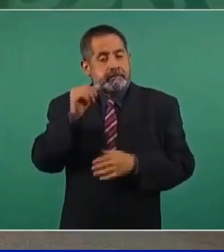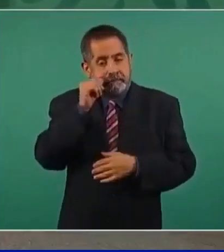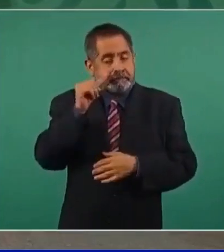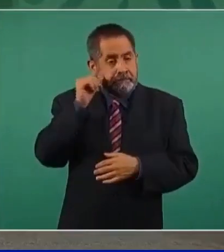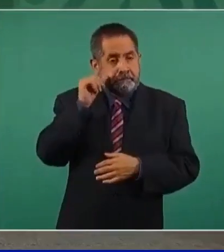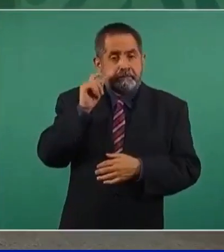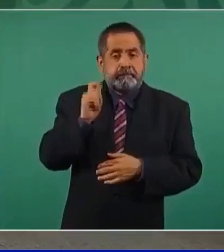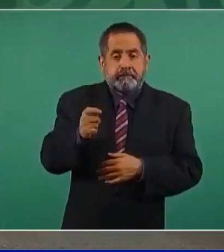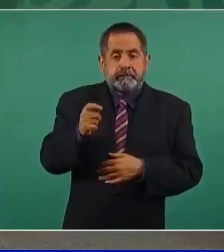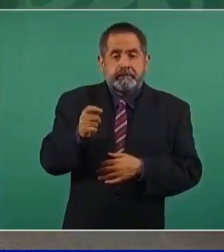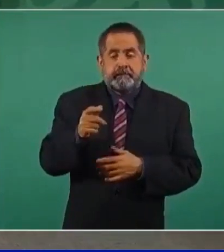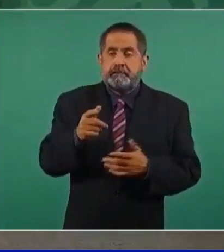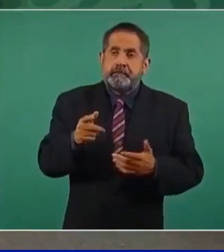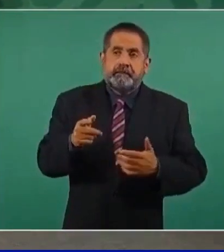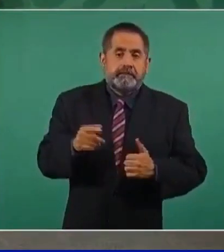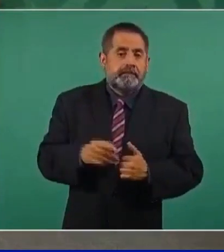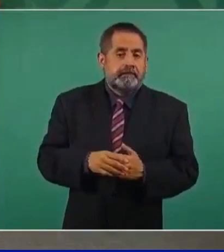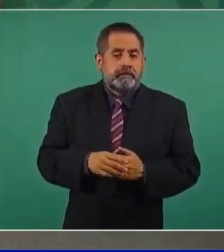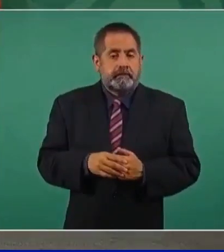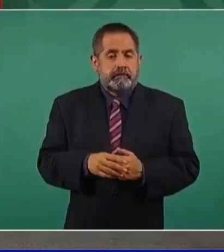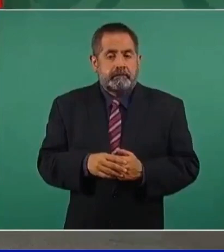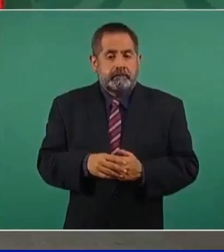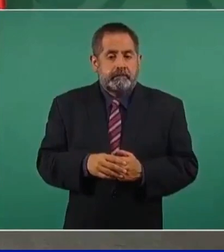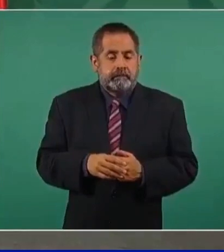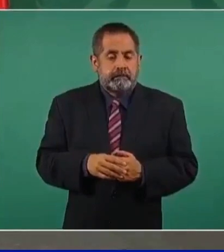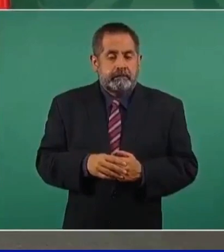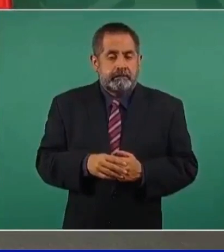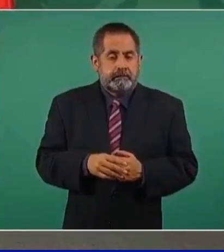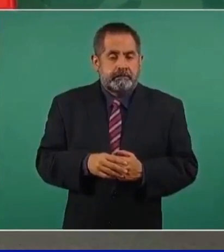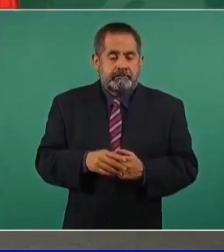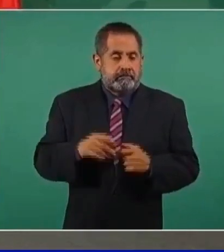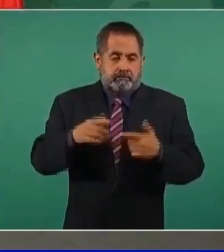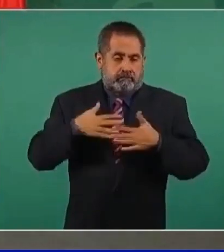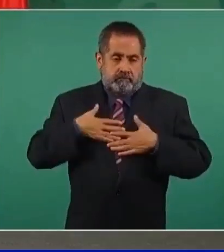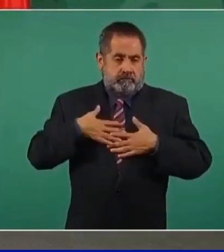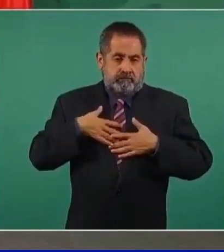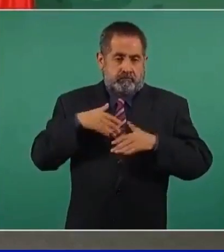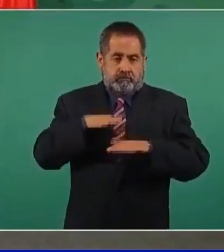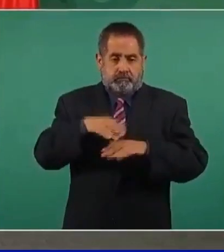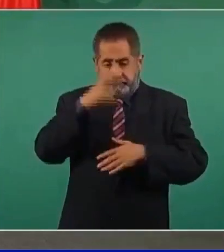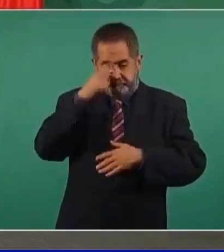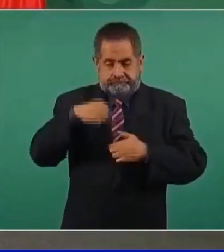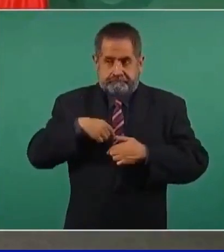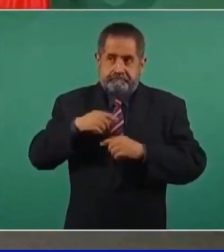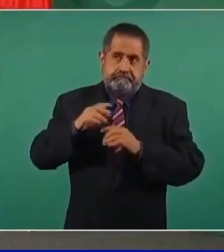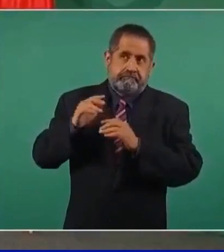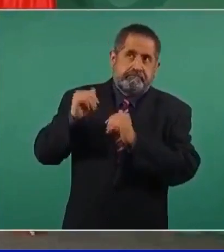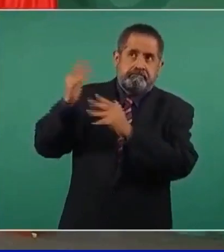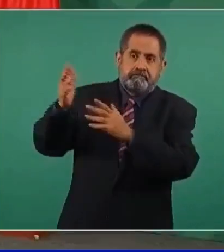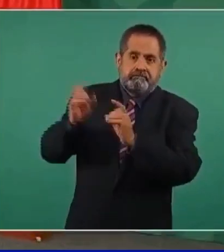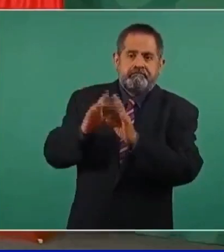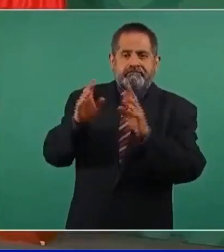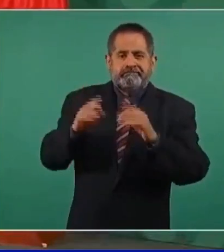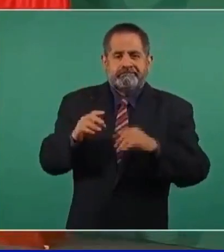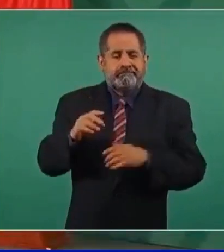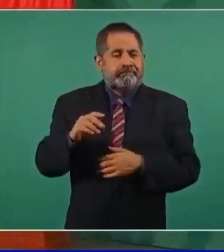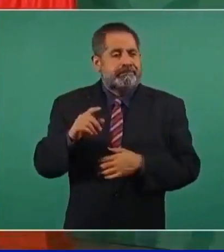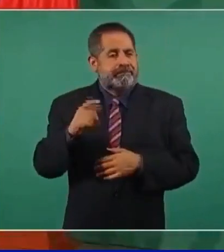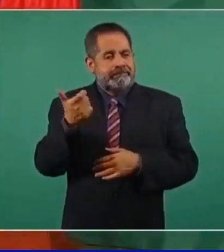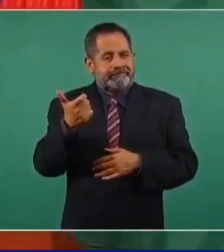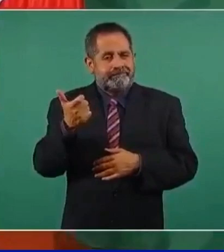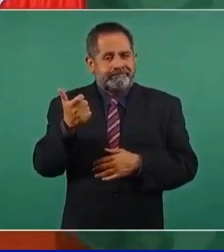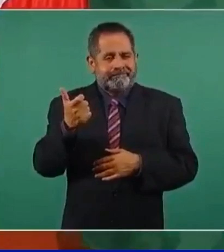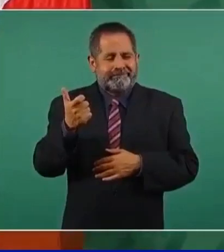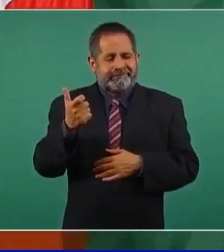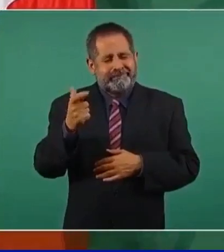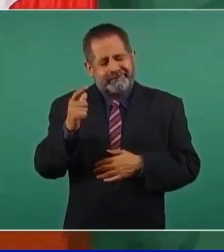externa, se depreció el